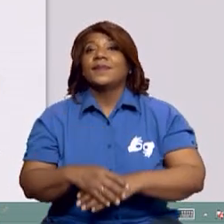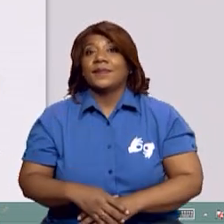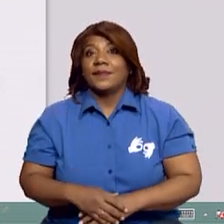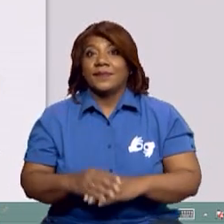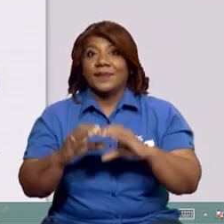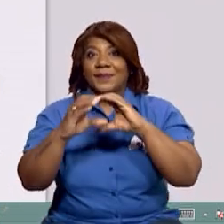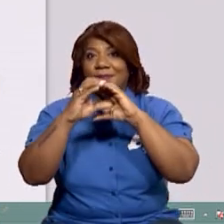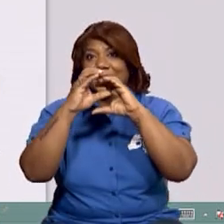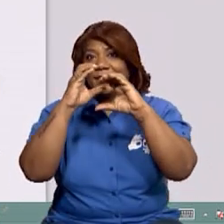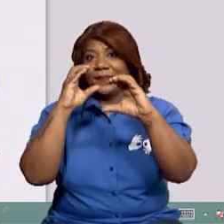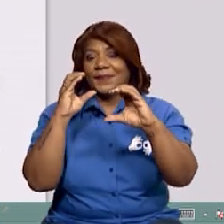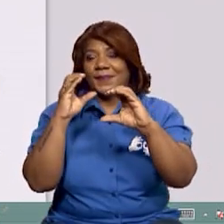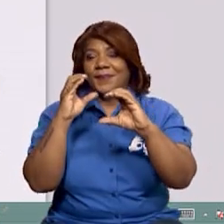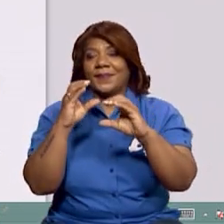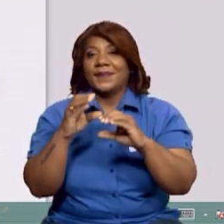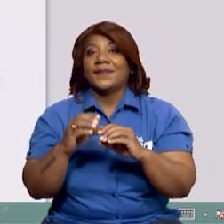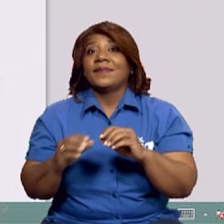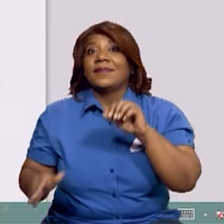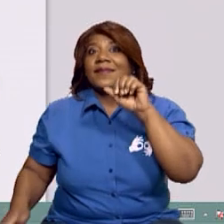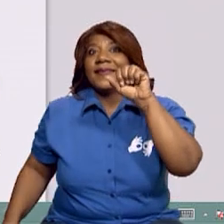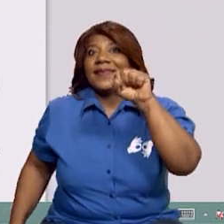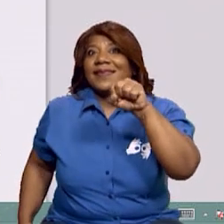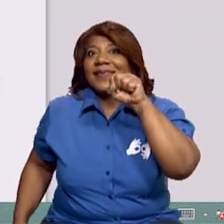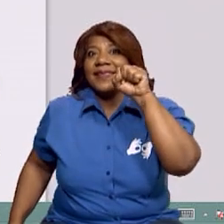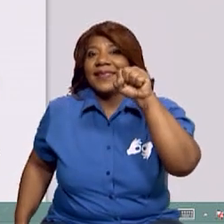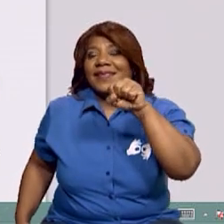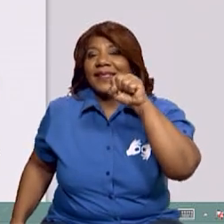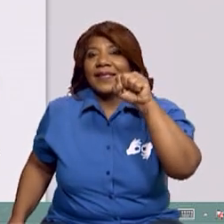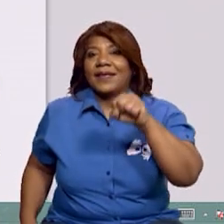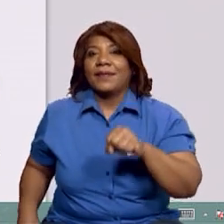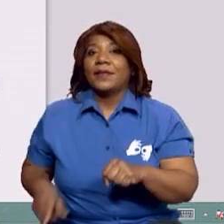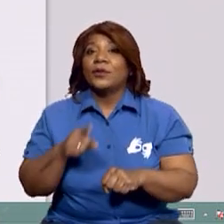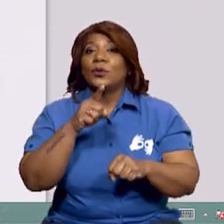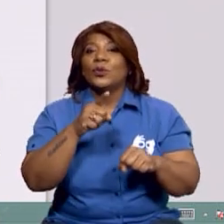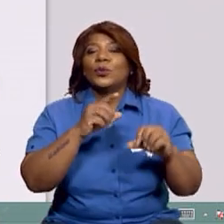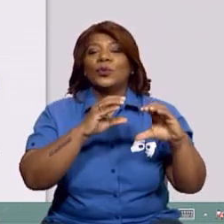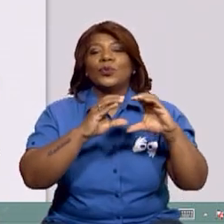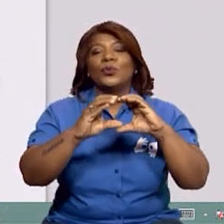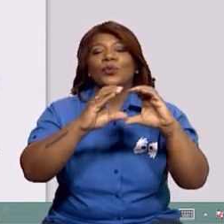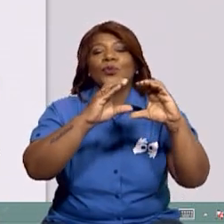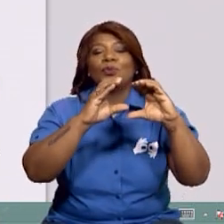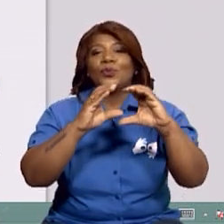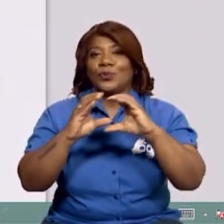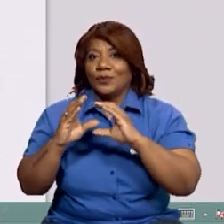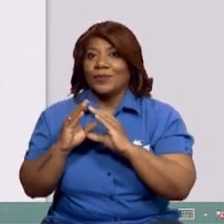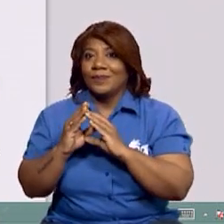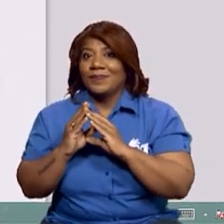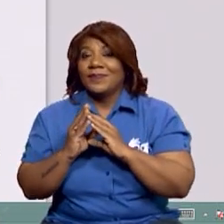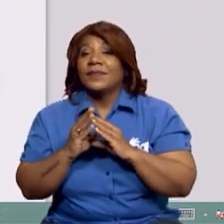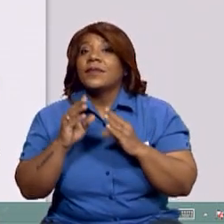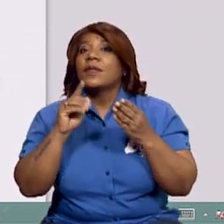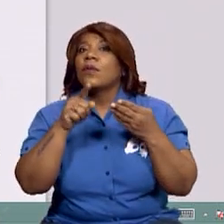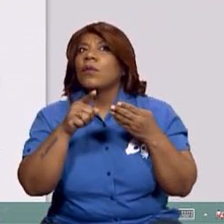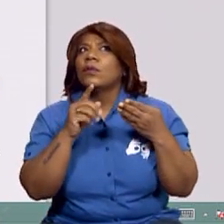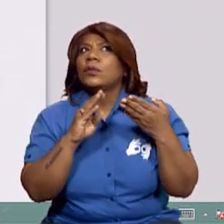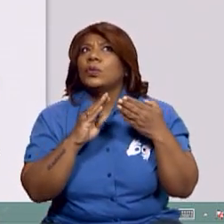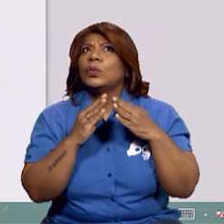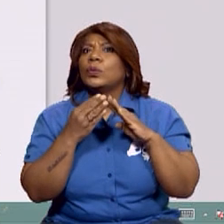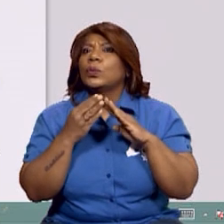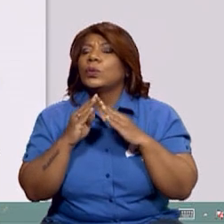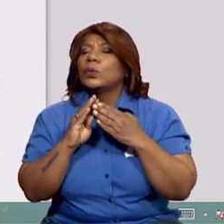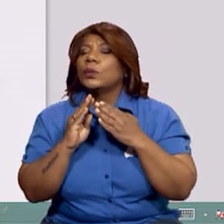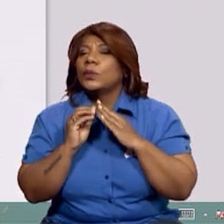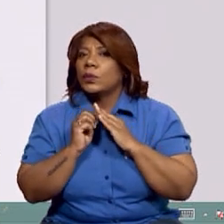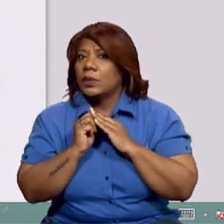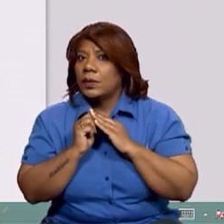los buses, también caballos, recuerda que esto depende de la comunidad, el lugar donde tú estés residiendo en este momento. Y